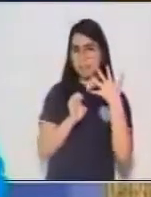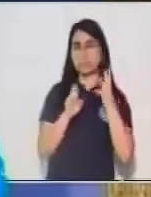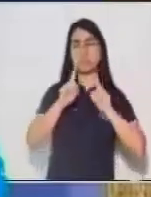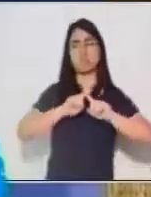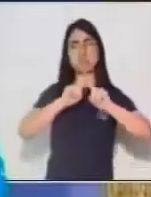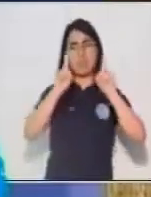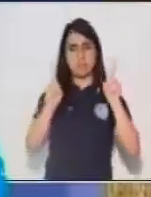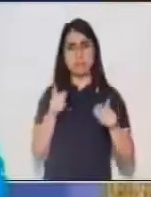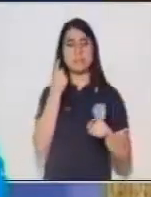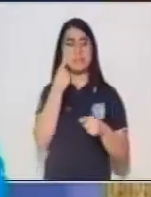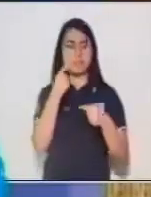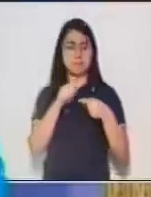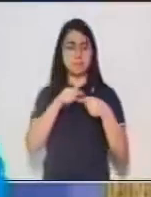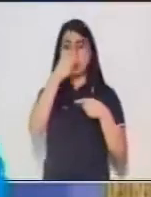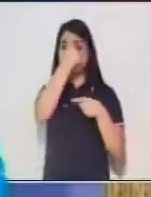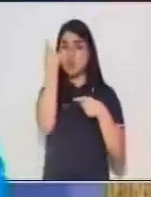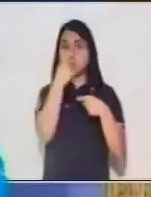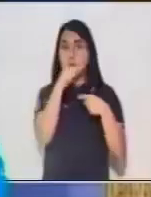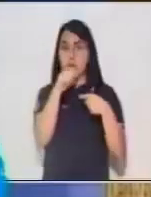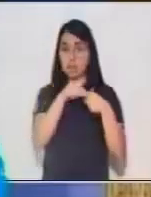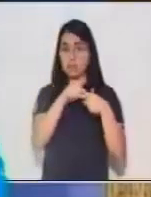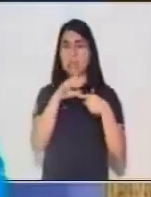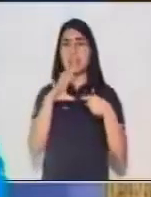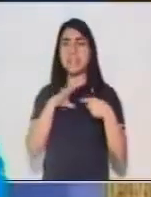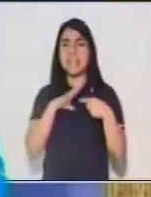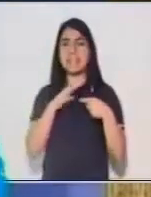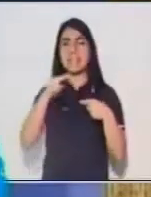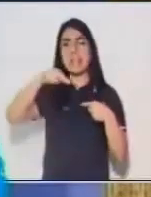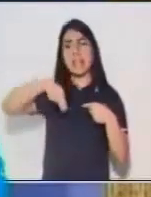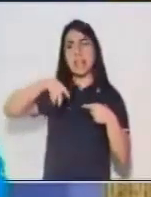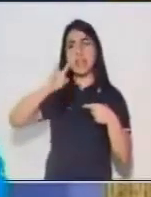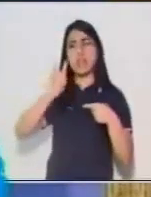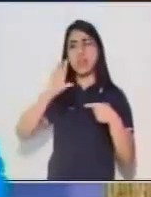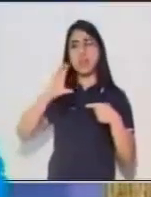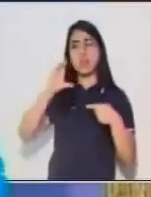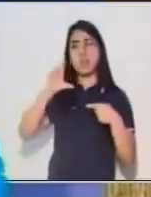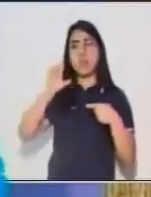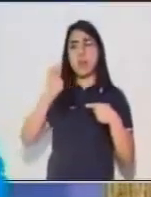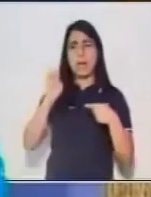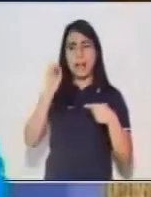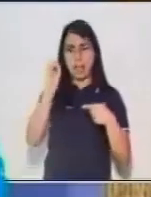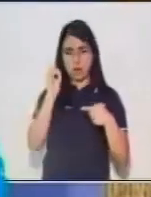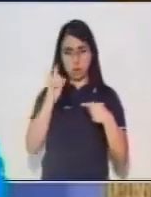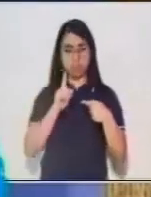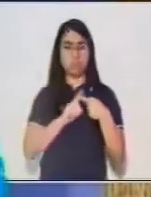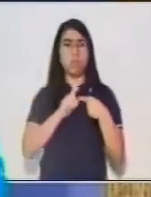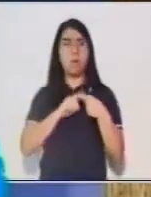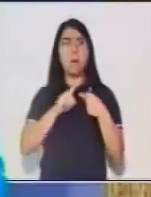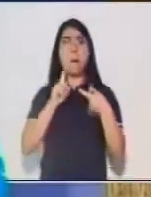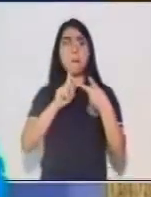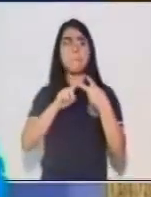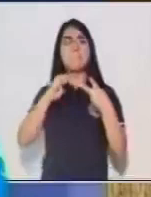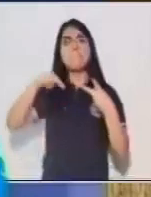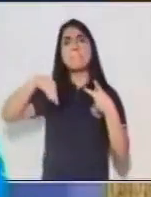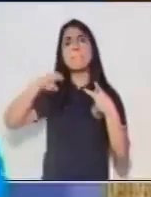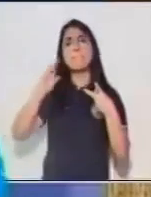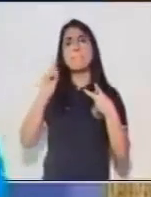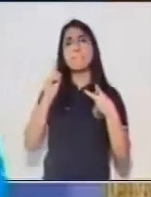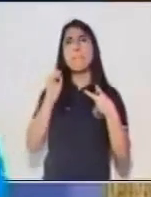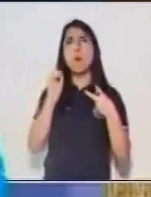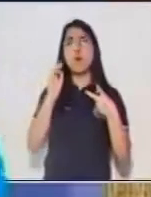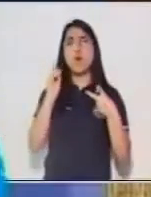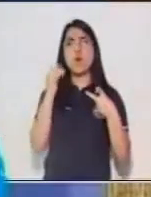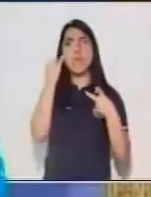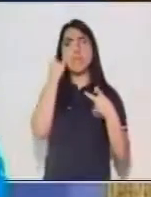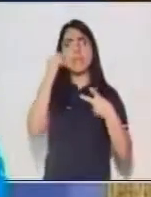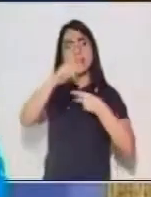núcleo, el modificador directo, el modificador indirecto y la aposición. Y en el caso